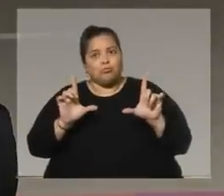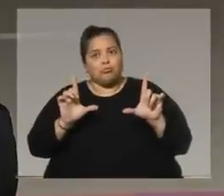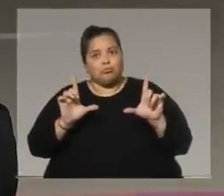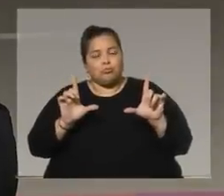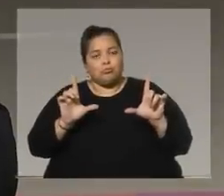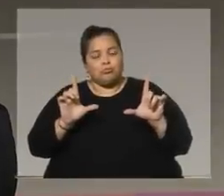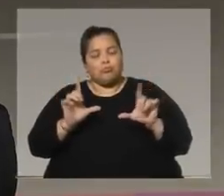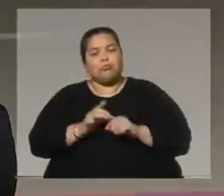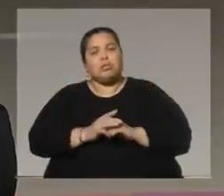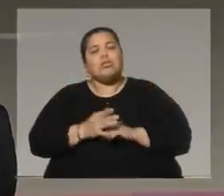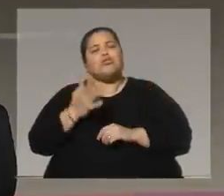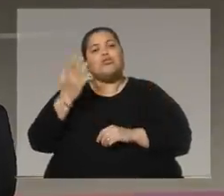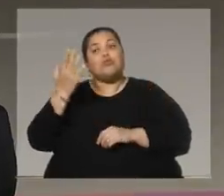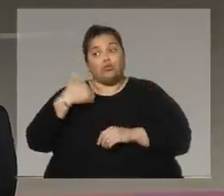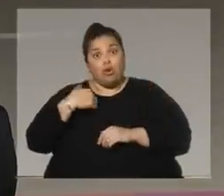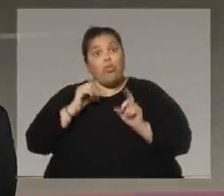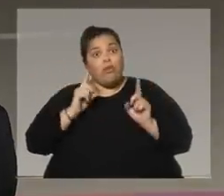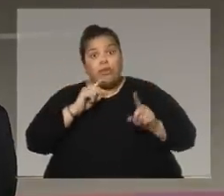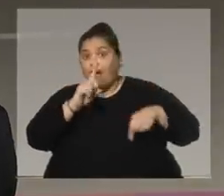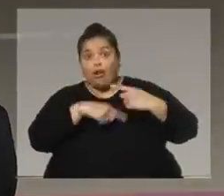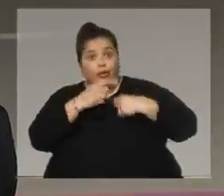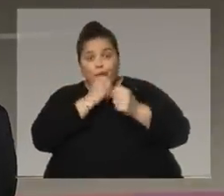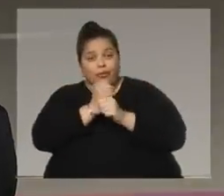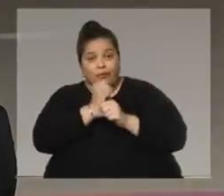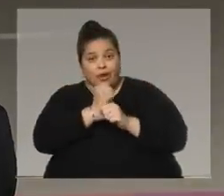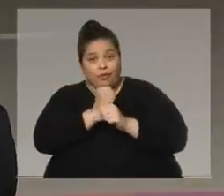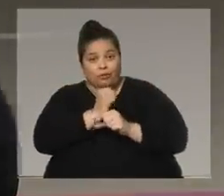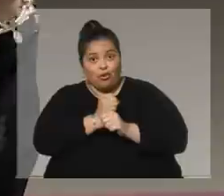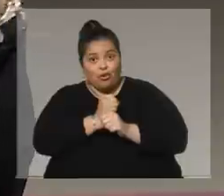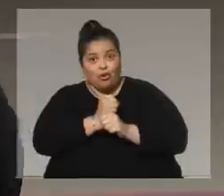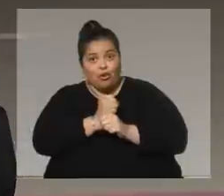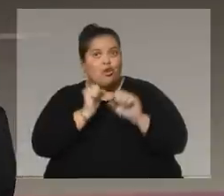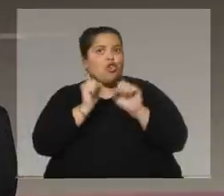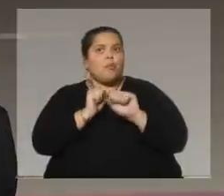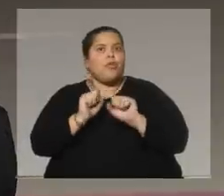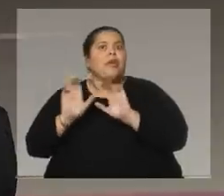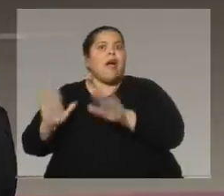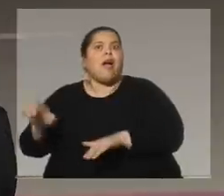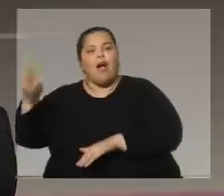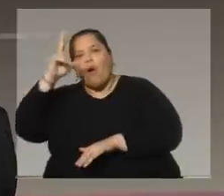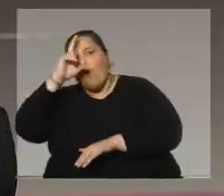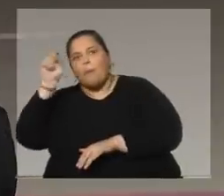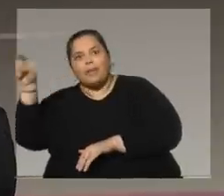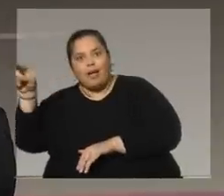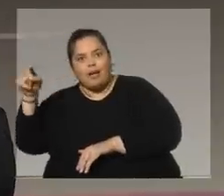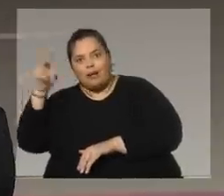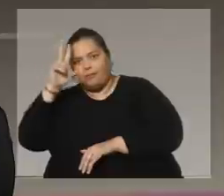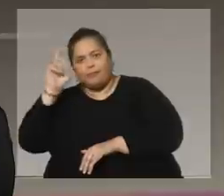Y yo tenía que seguir trabajando. No podía estar en casa de Galicia al lado de él.